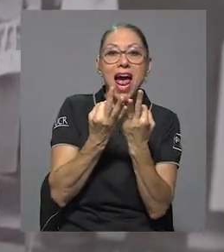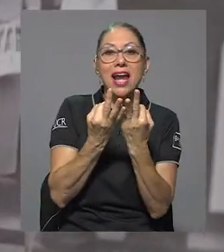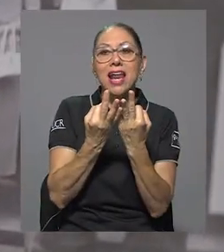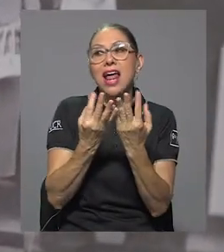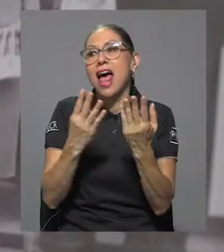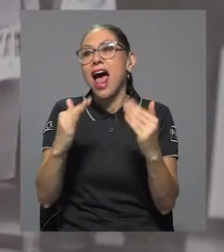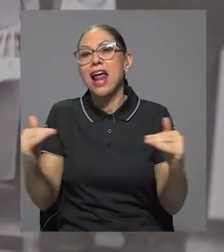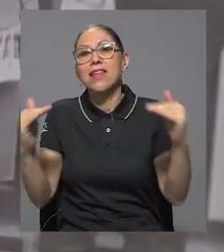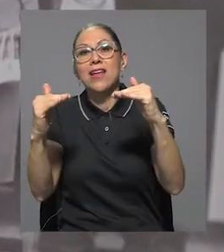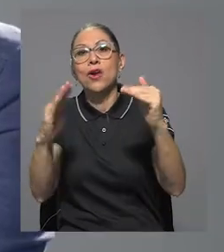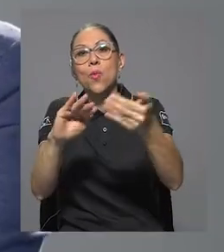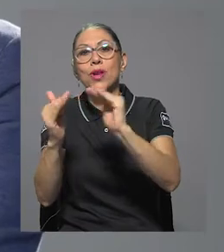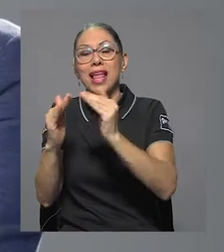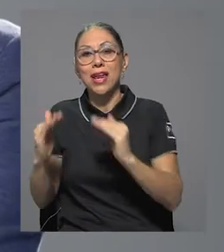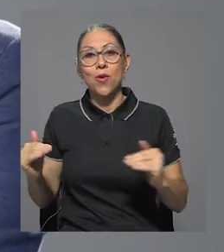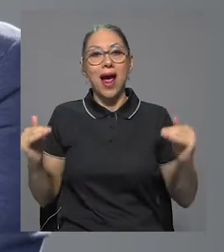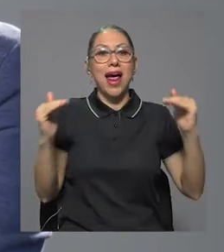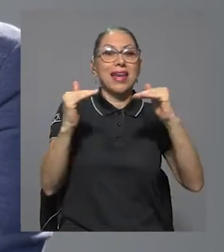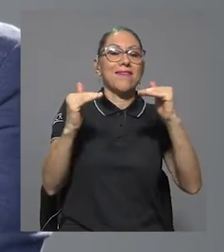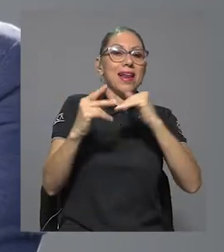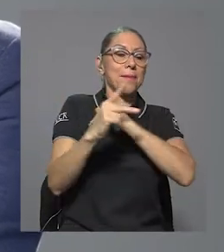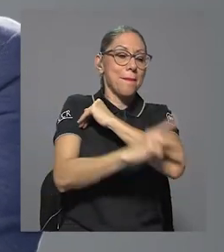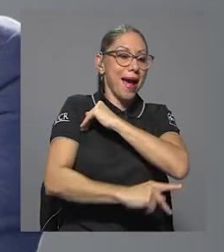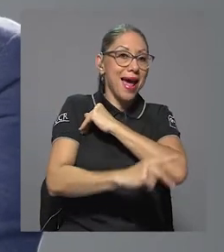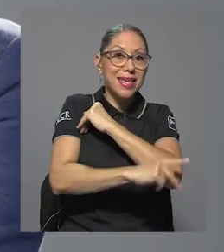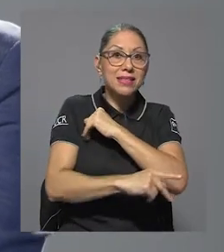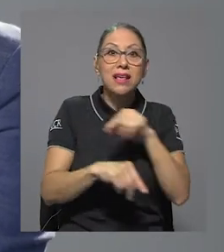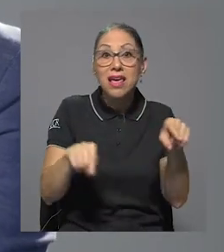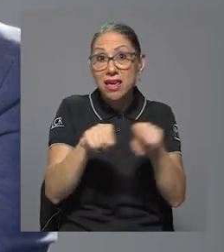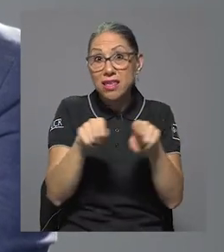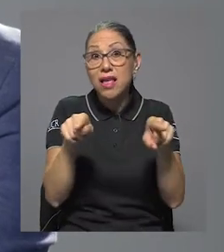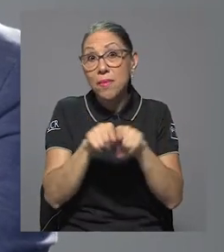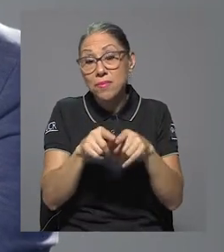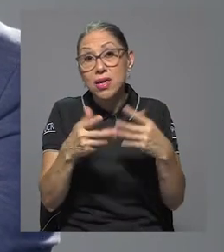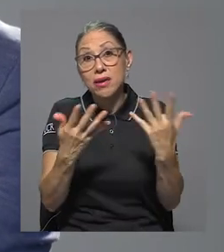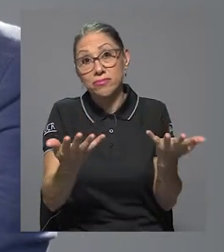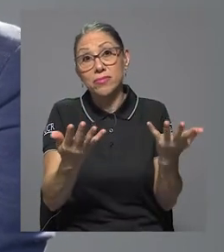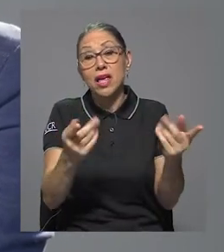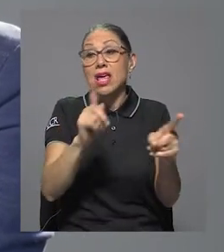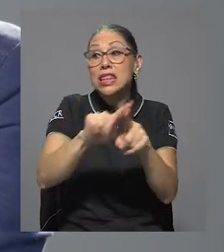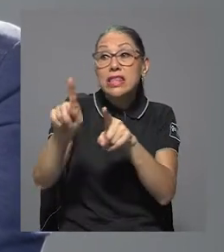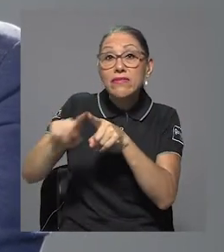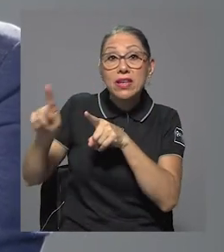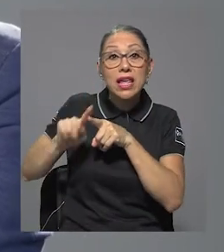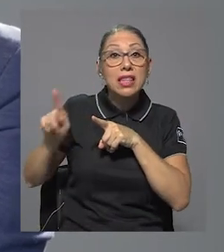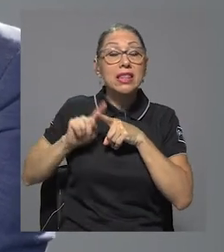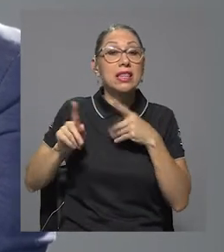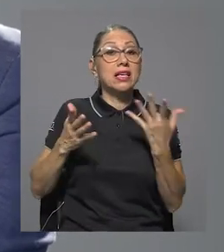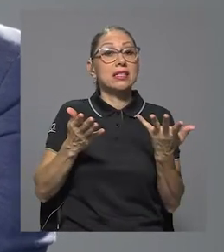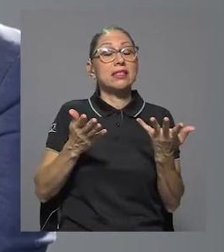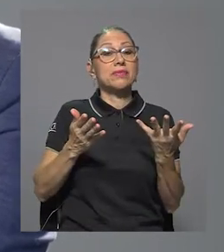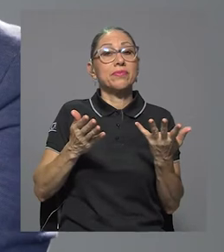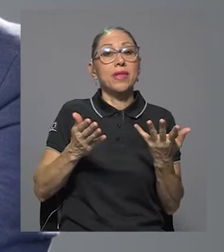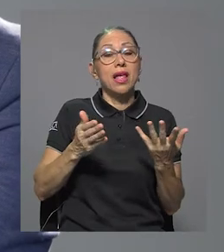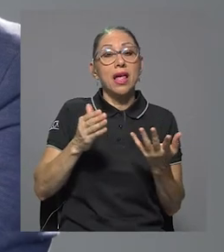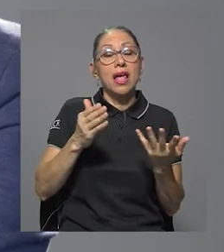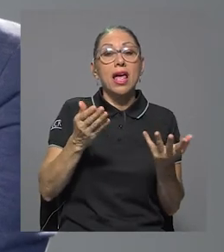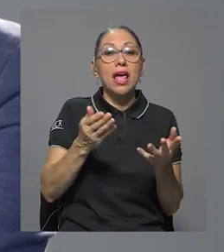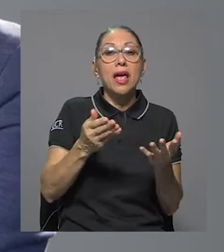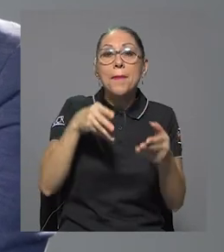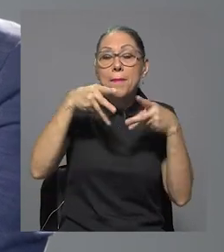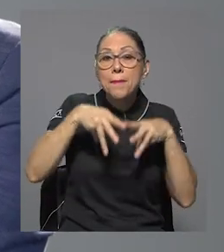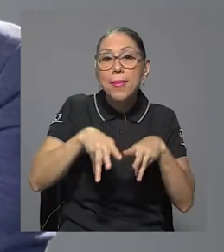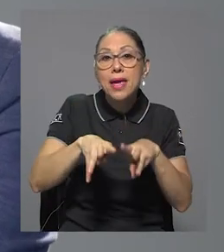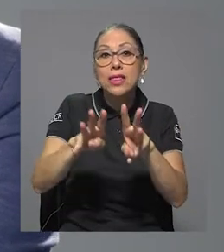nivel país mundial, inclusive astronómico, donde tenía algunos supuestos y metodologías para trabajar y